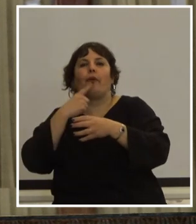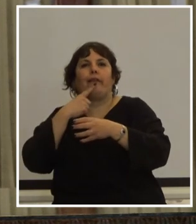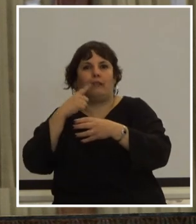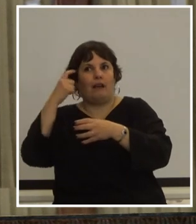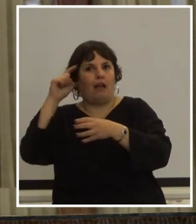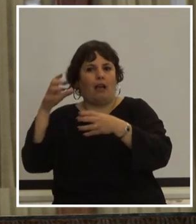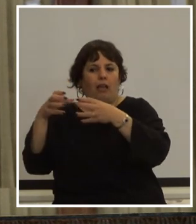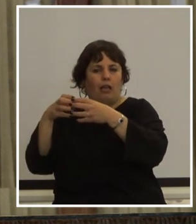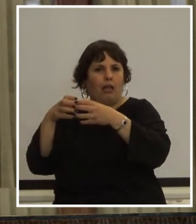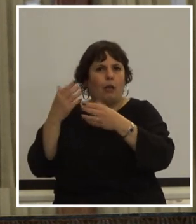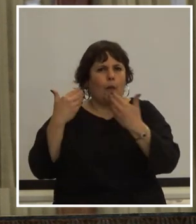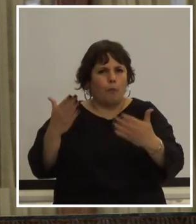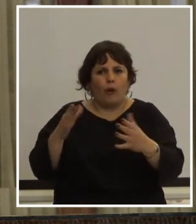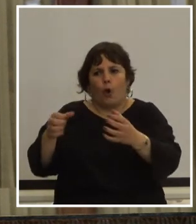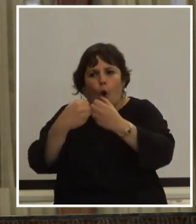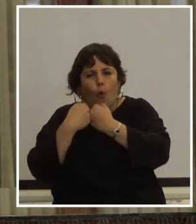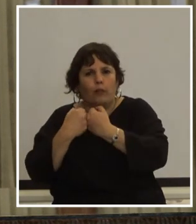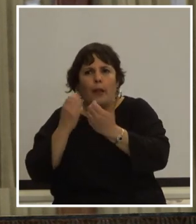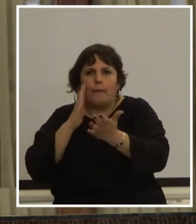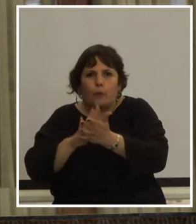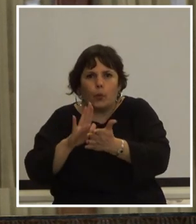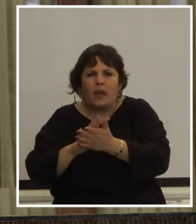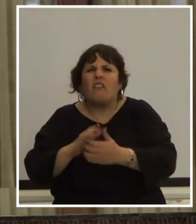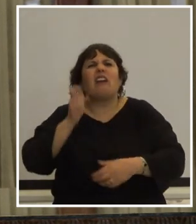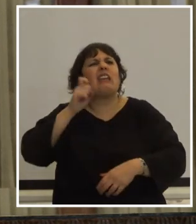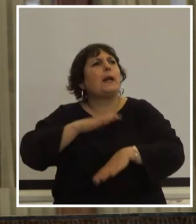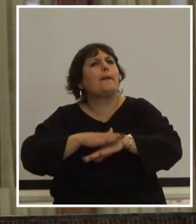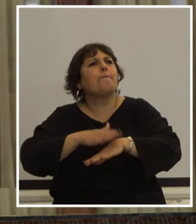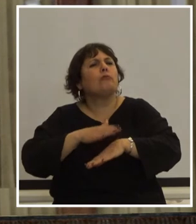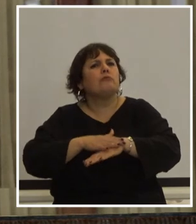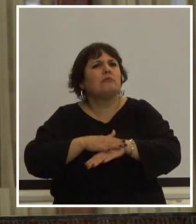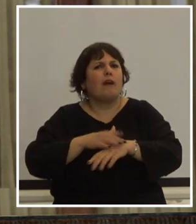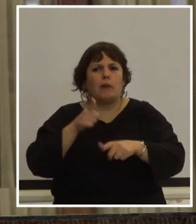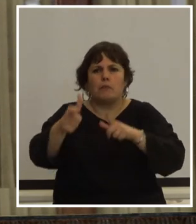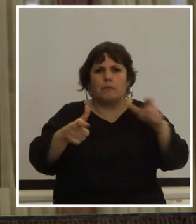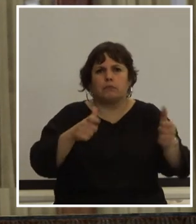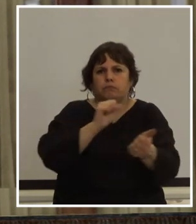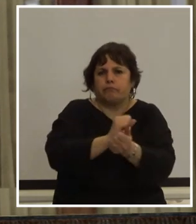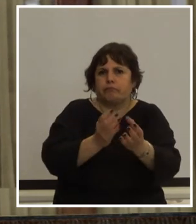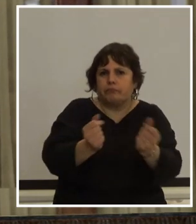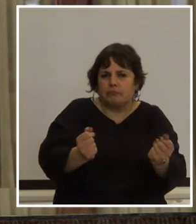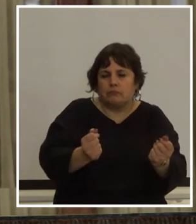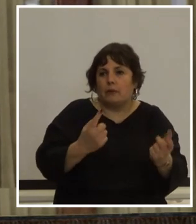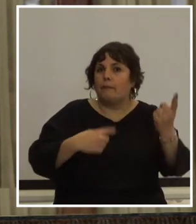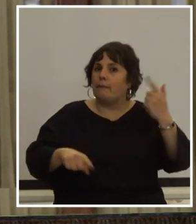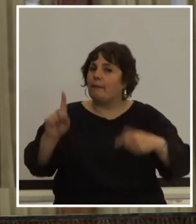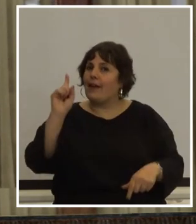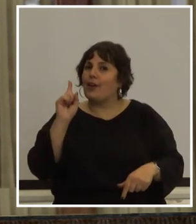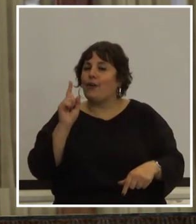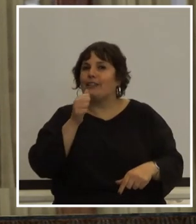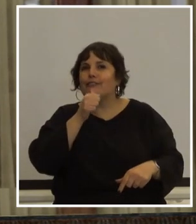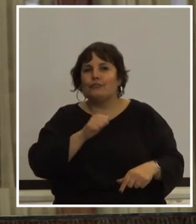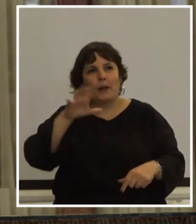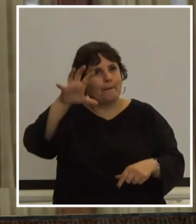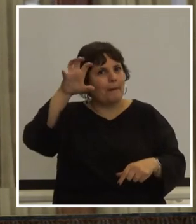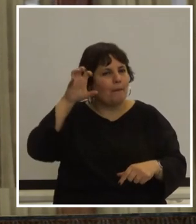ha sido posible ocultar pruebas de los responsables de los crímenes cometidos en cambio la historia y la